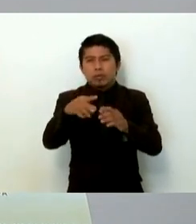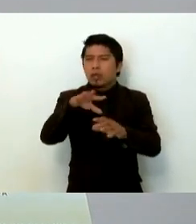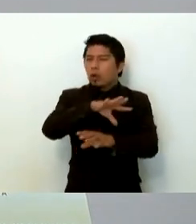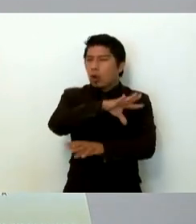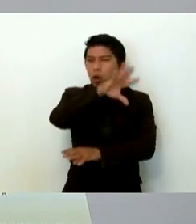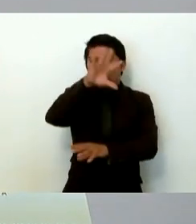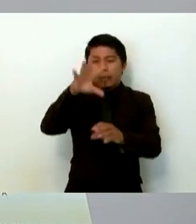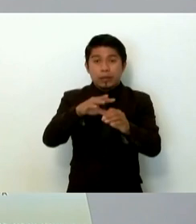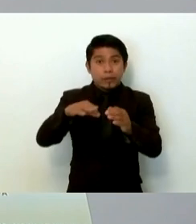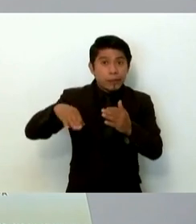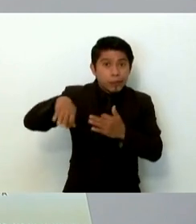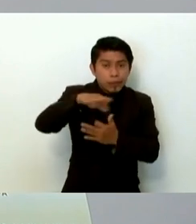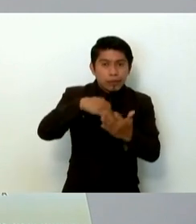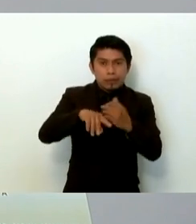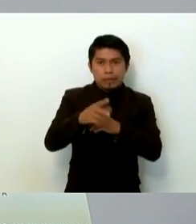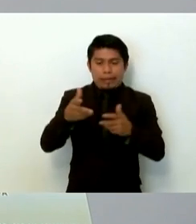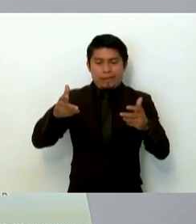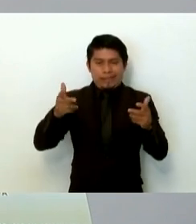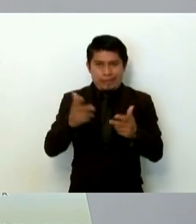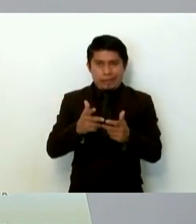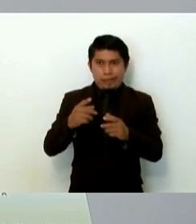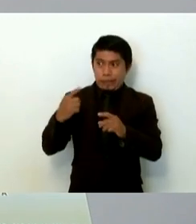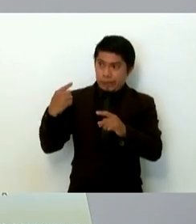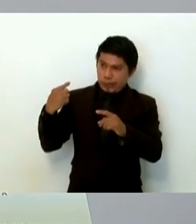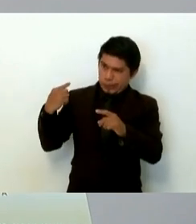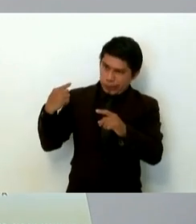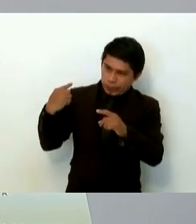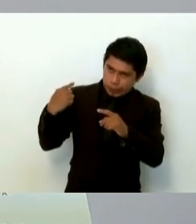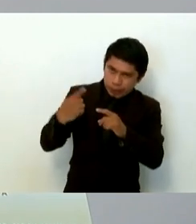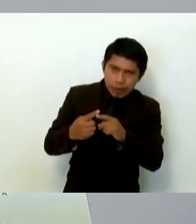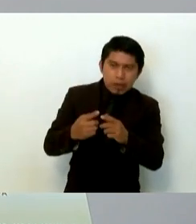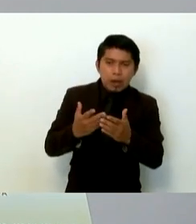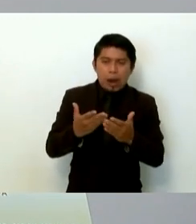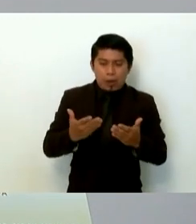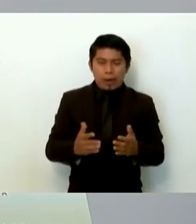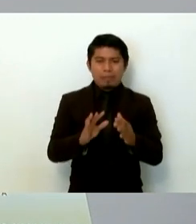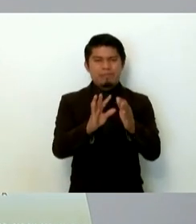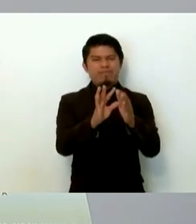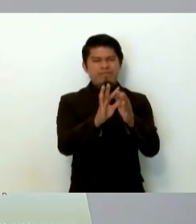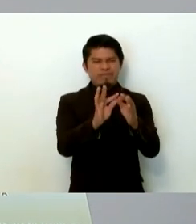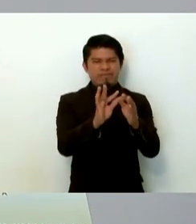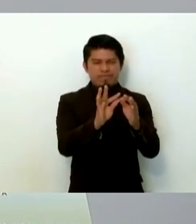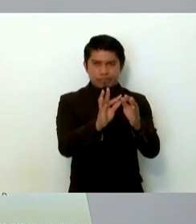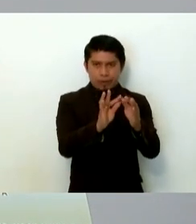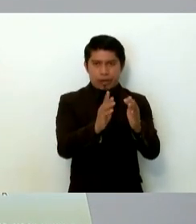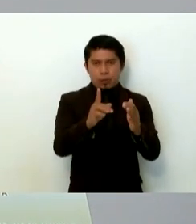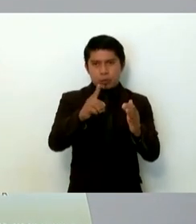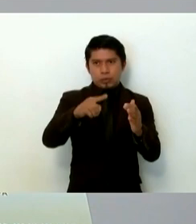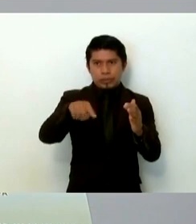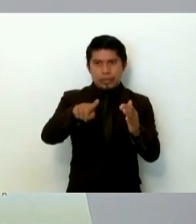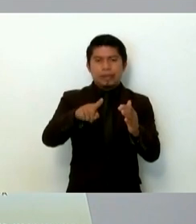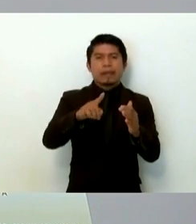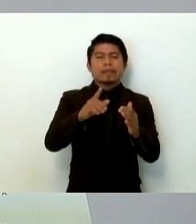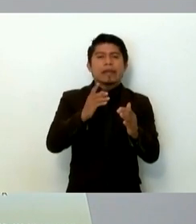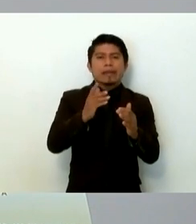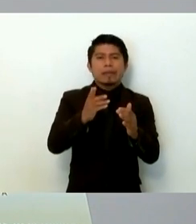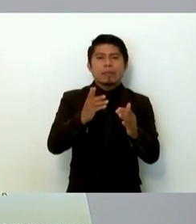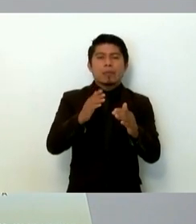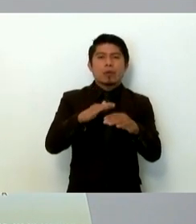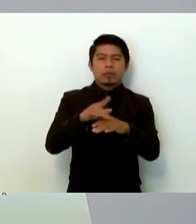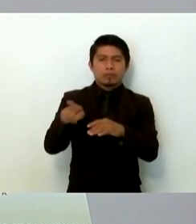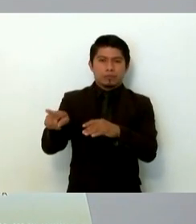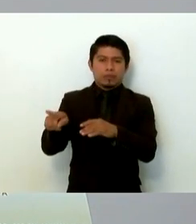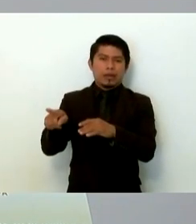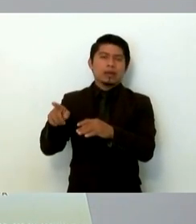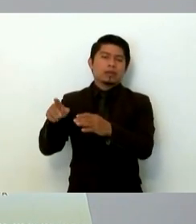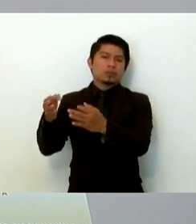todo lo que nosotros hemos venido desarrollando y vamos a explicarles hoy, aunque tenga limitaciones por parte